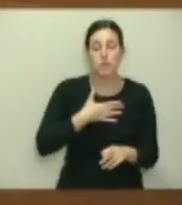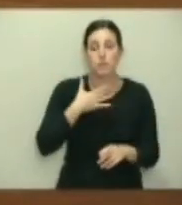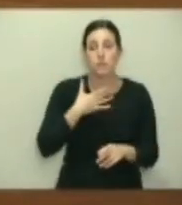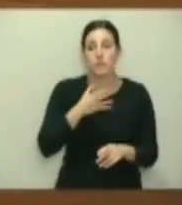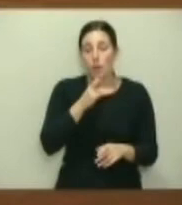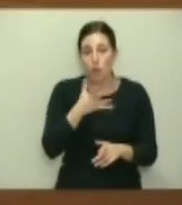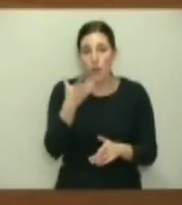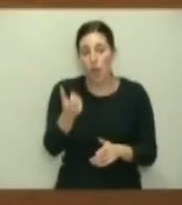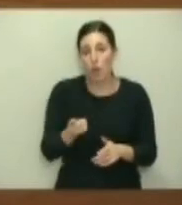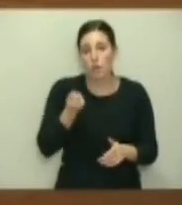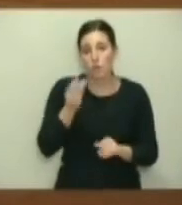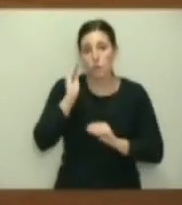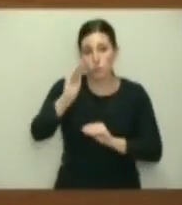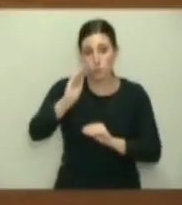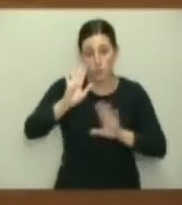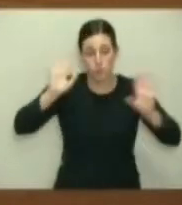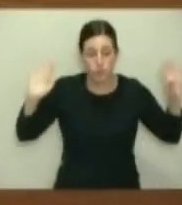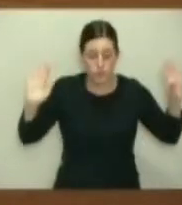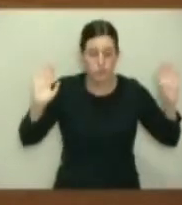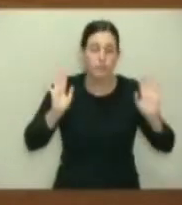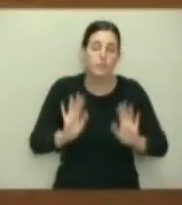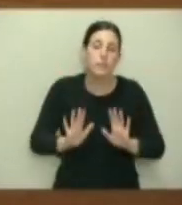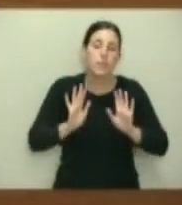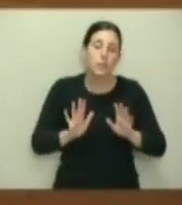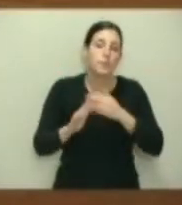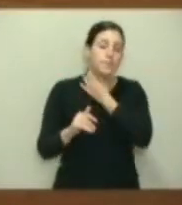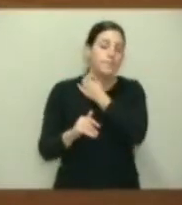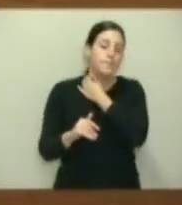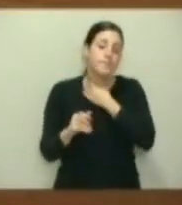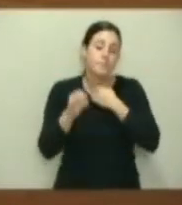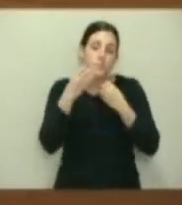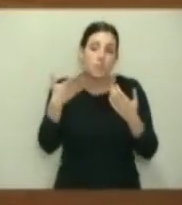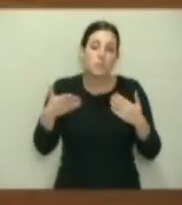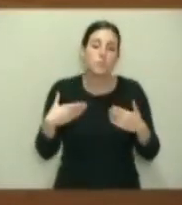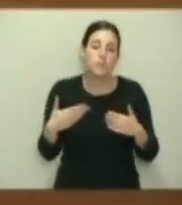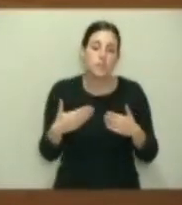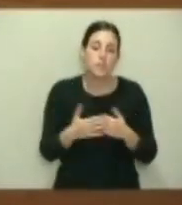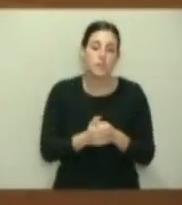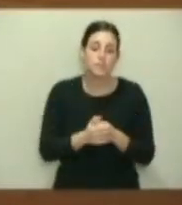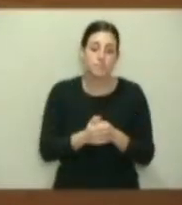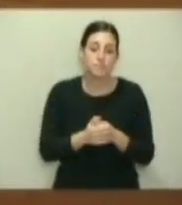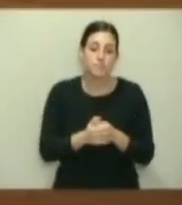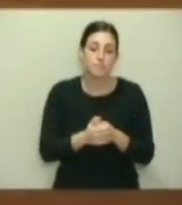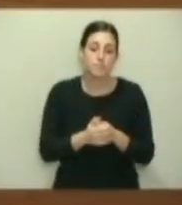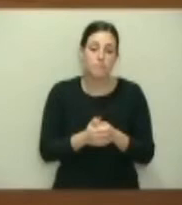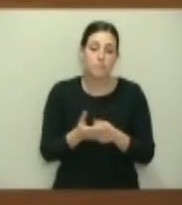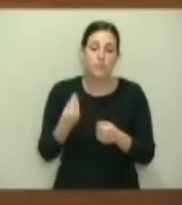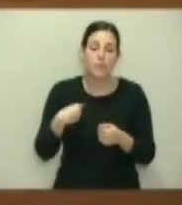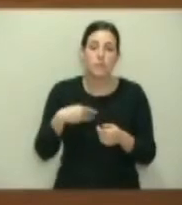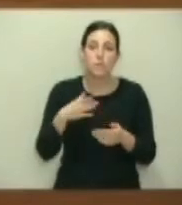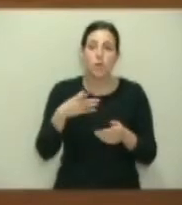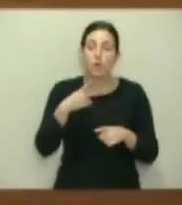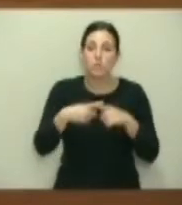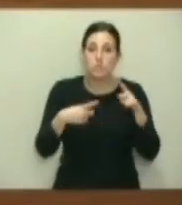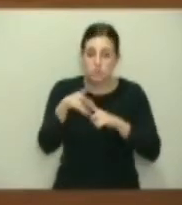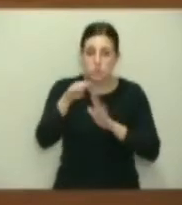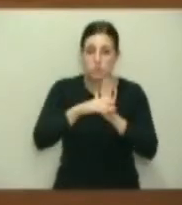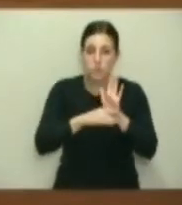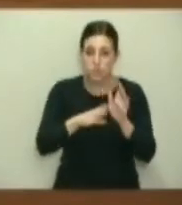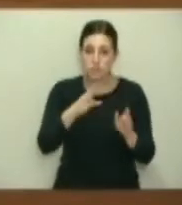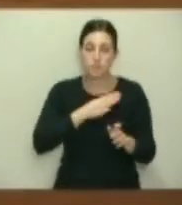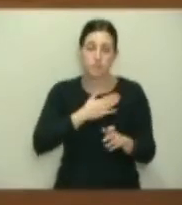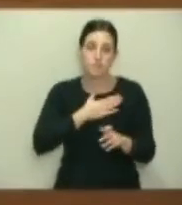hubiésemos ahorrado esta interpelación. Pero, bien, no pasa nada. Lo haremos con las medidas parlamentarias que tenemos a nuestra